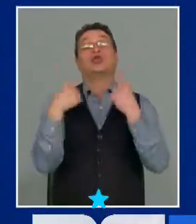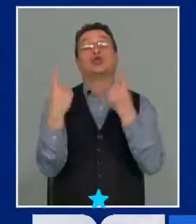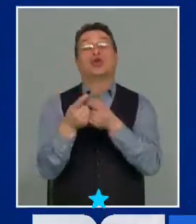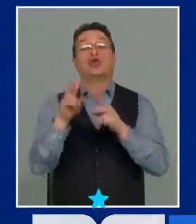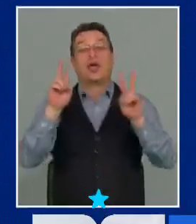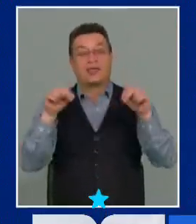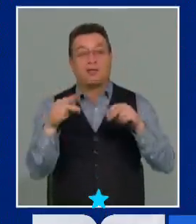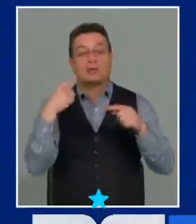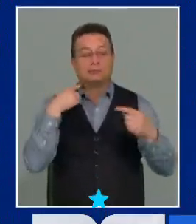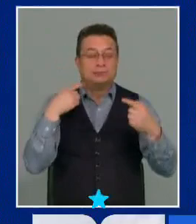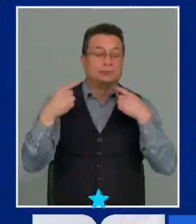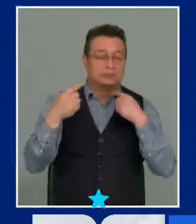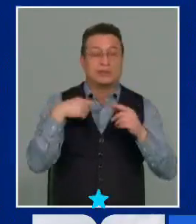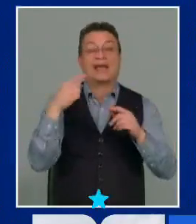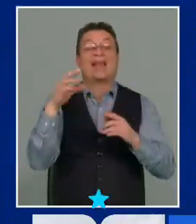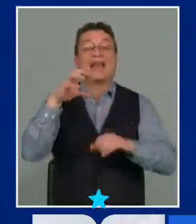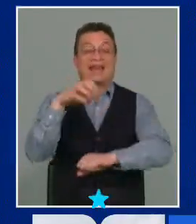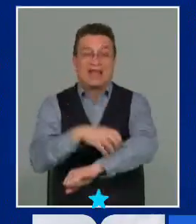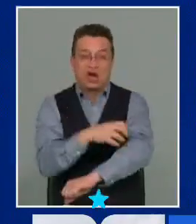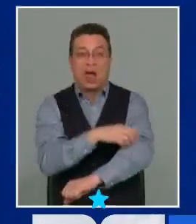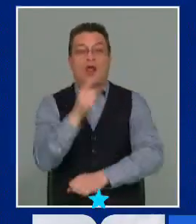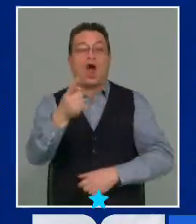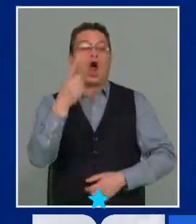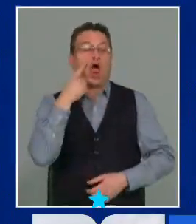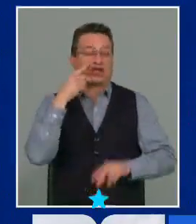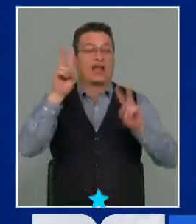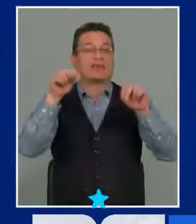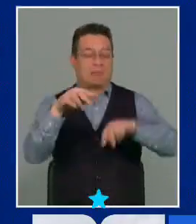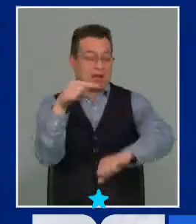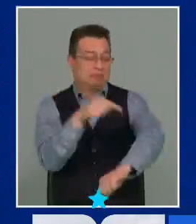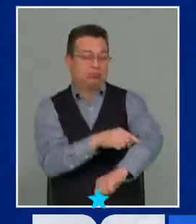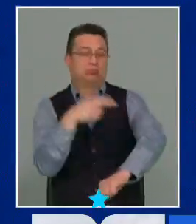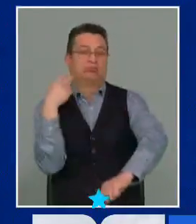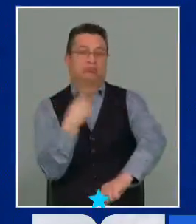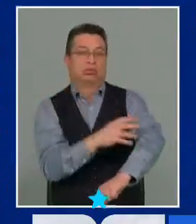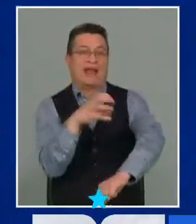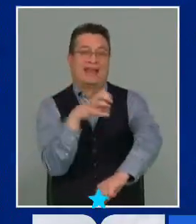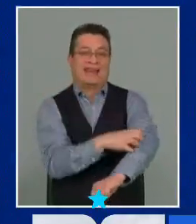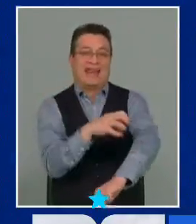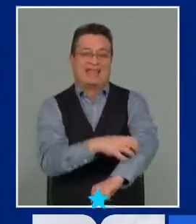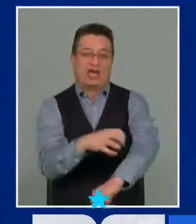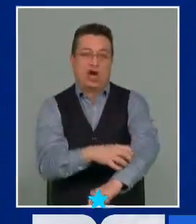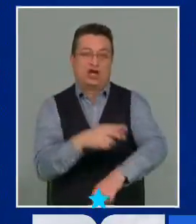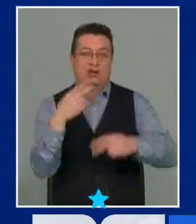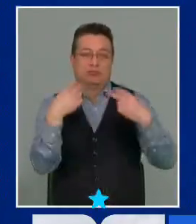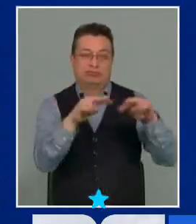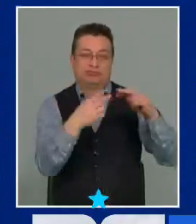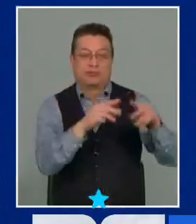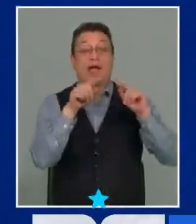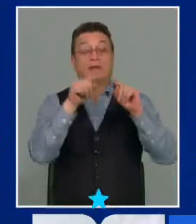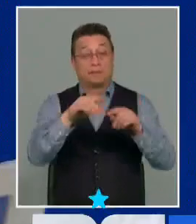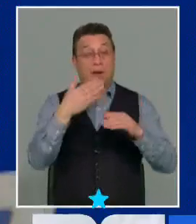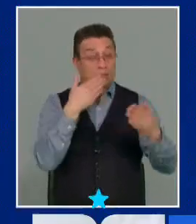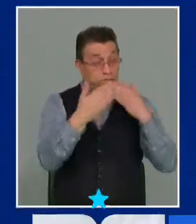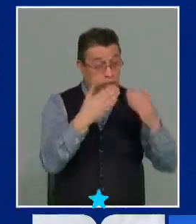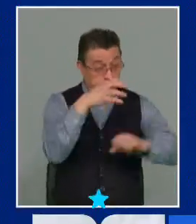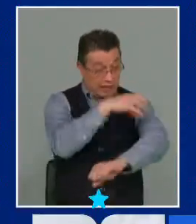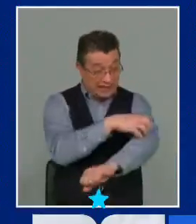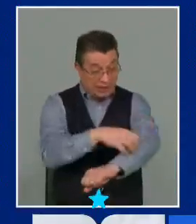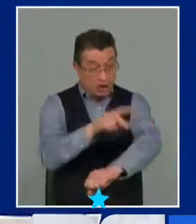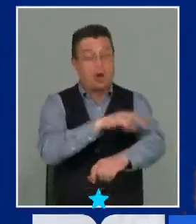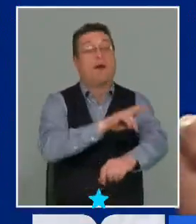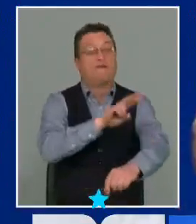tienen impacto regional, porque como es una Cámara regional, conoce aquellas materias que son de impacto regional. Y una vez discutido en la Cámara de las Regiones,